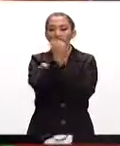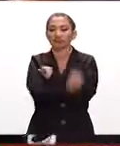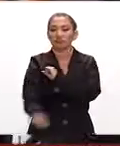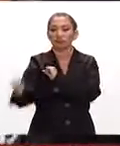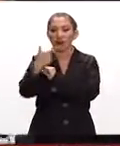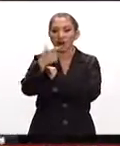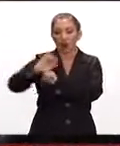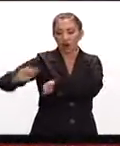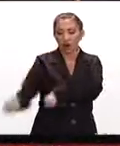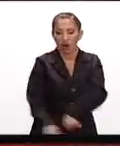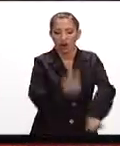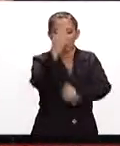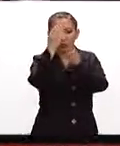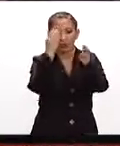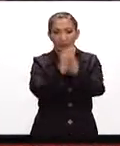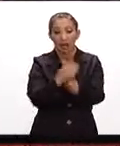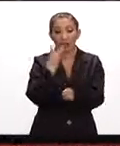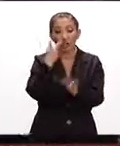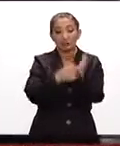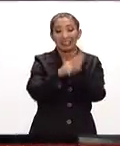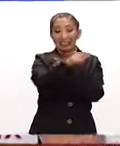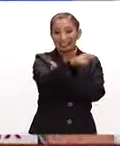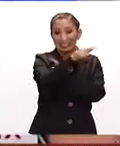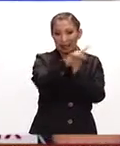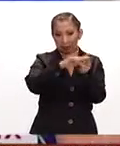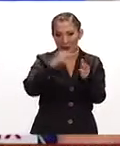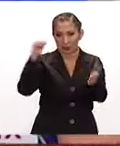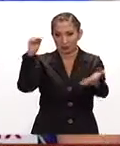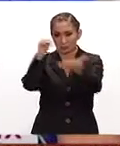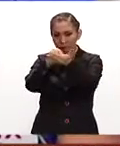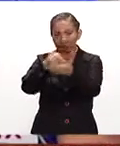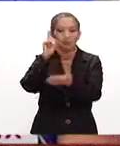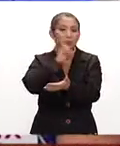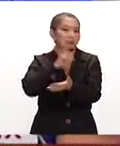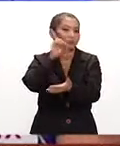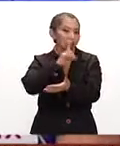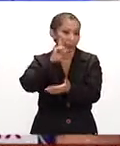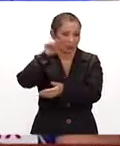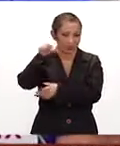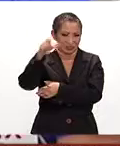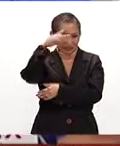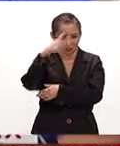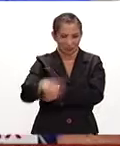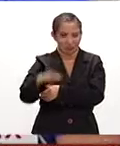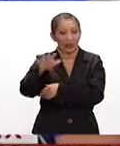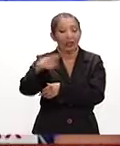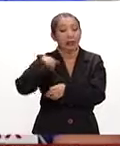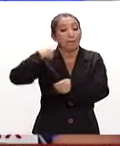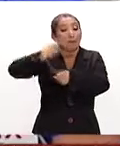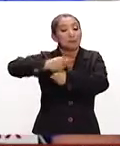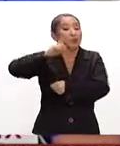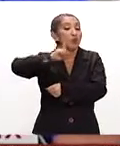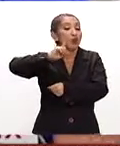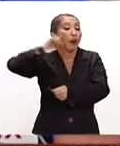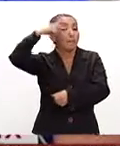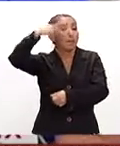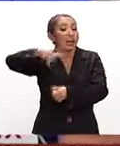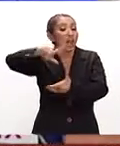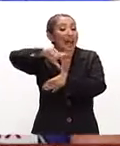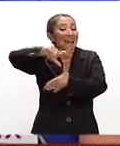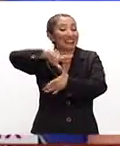Fama del Golf Mundial a partir del 2017. La Tapatía, además, por supuesto, sería la primer mexicana